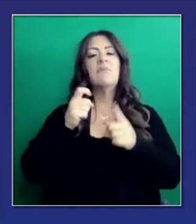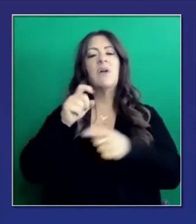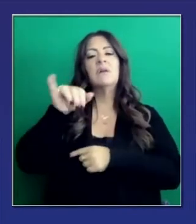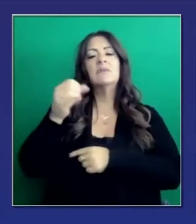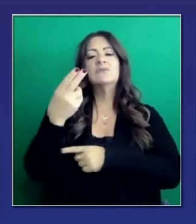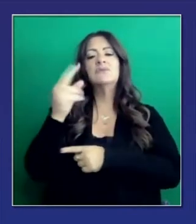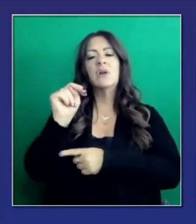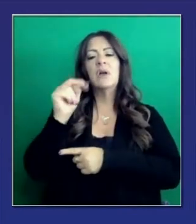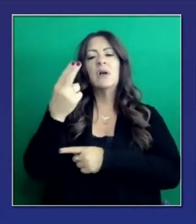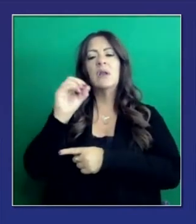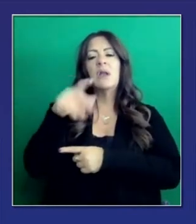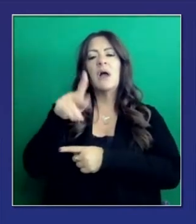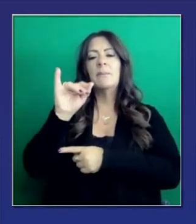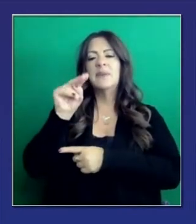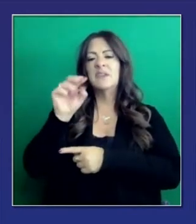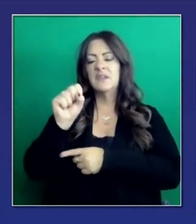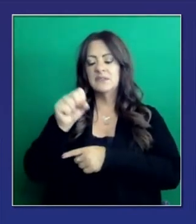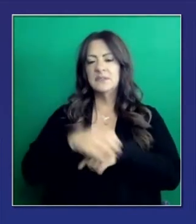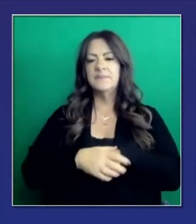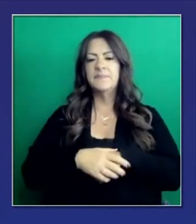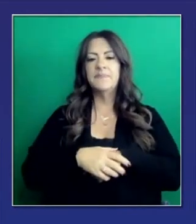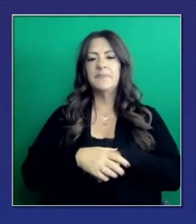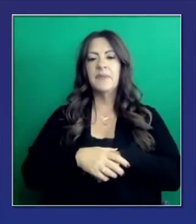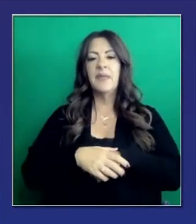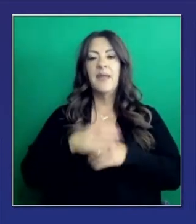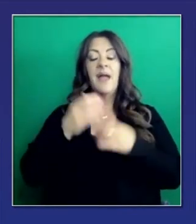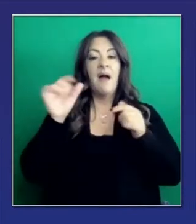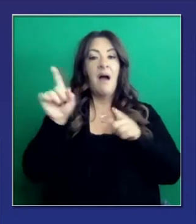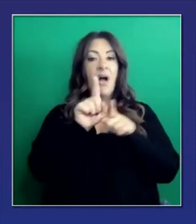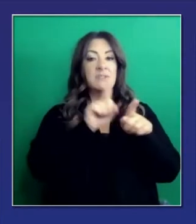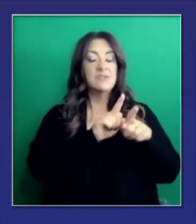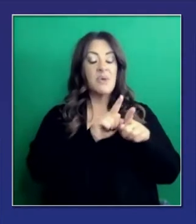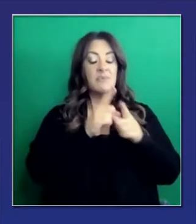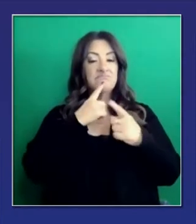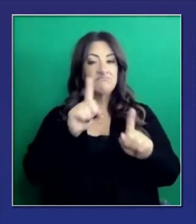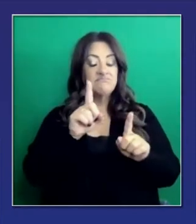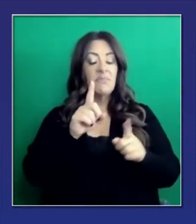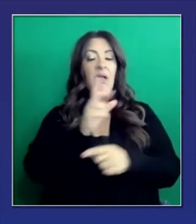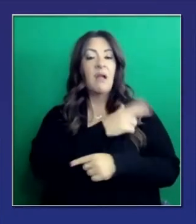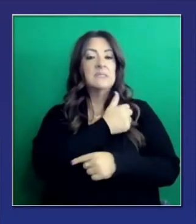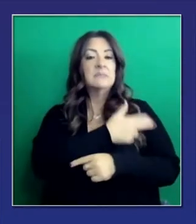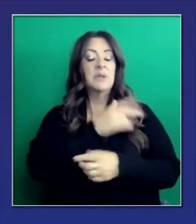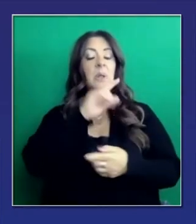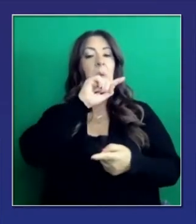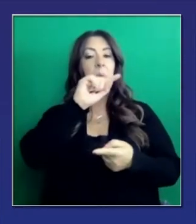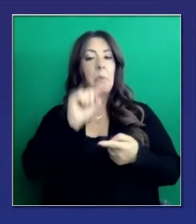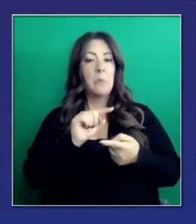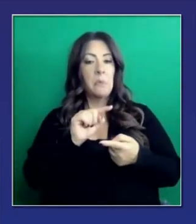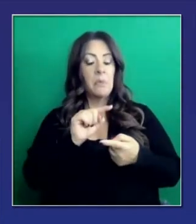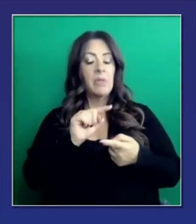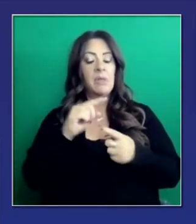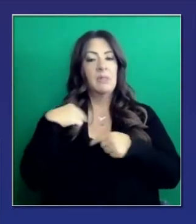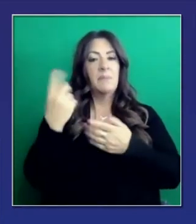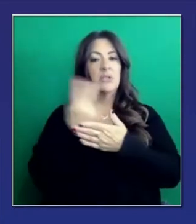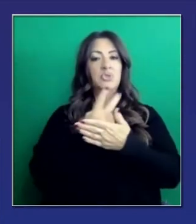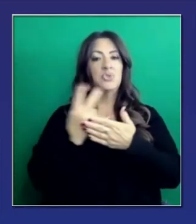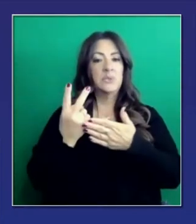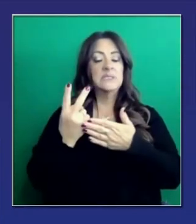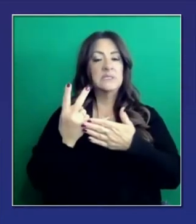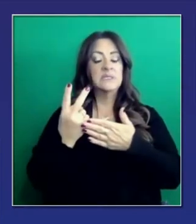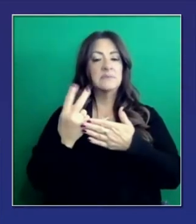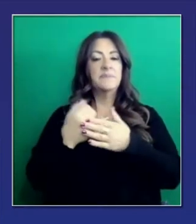que fueron recogidas el 25 de enero. Las hospitalizaciones han bajado al 20%, menos de 20%.